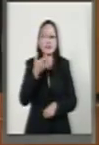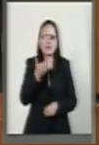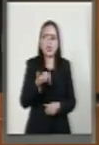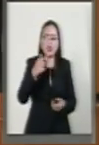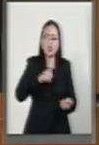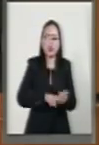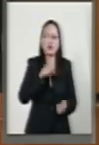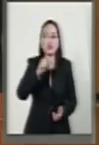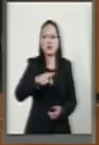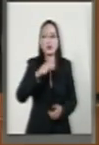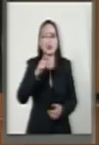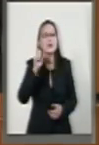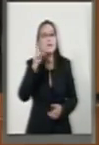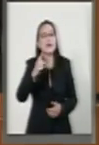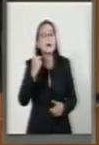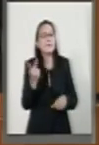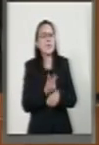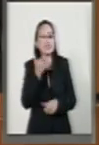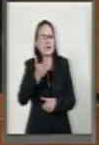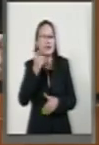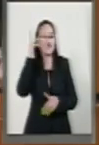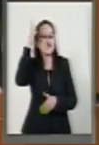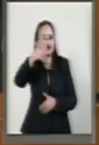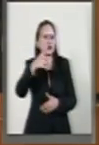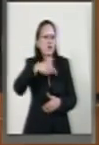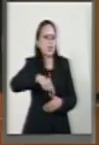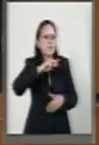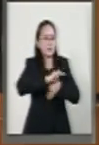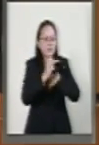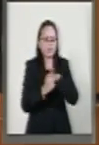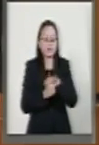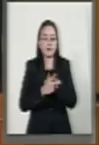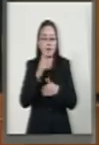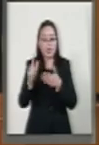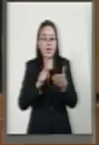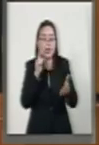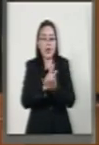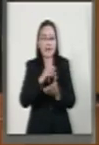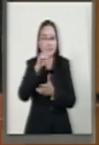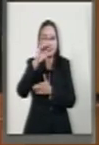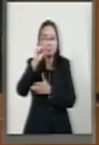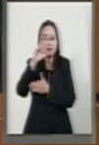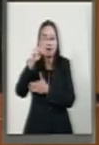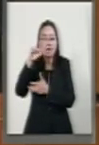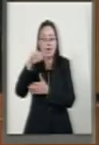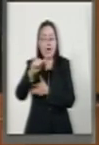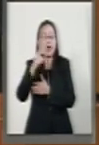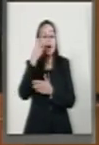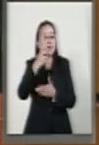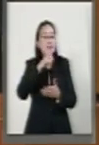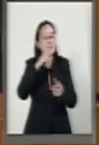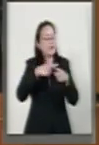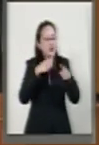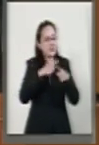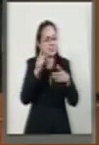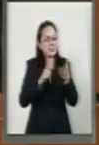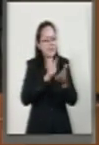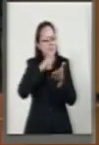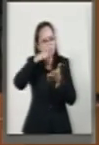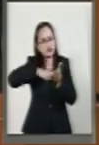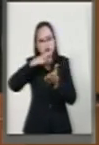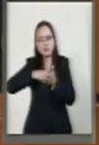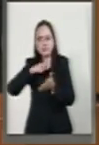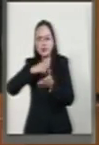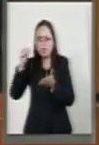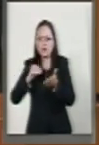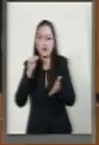sino con el de mañana. La ley de disciplina financiera, las modificaciones realizadas a diversas leyes que se incluyen en